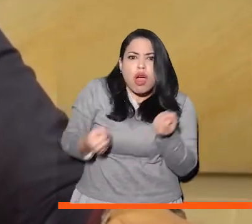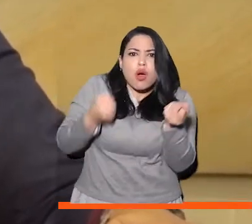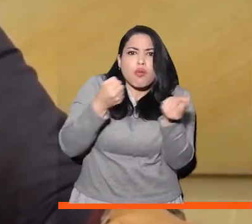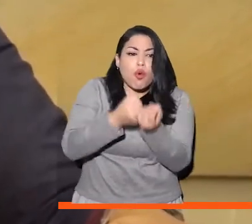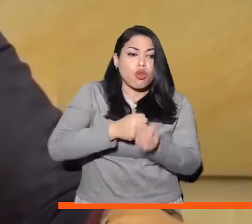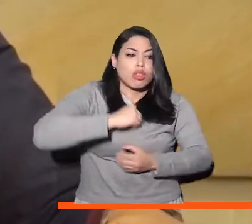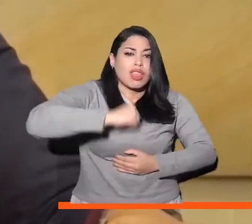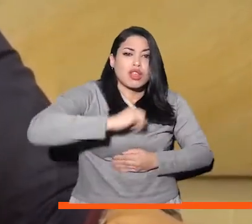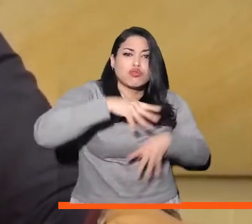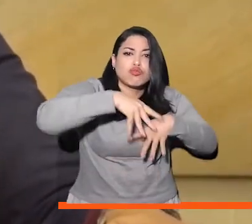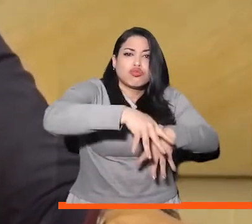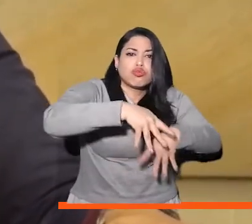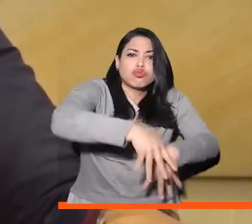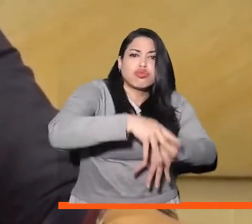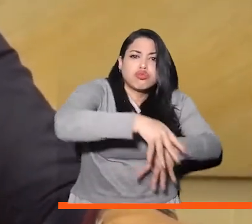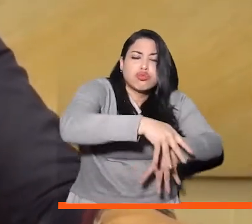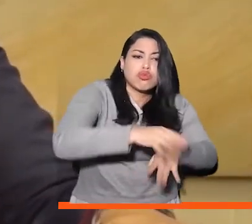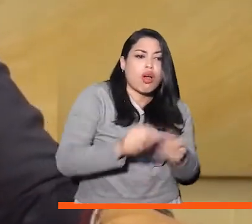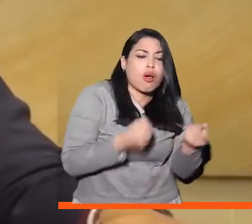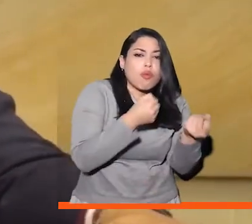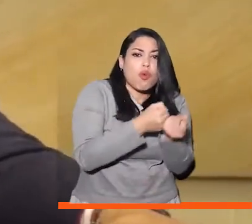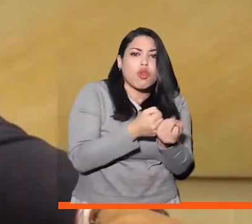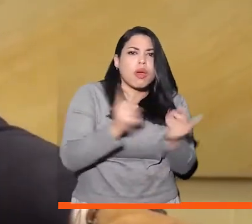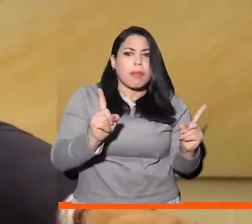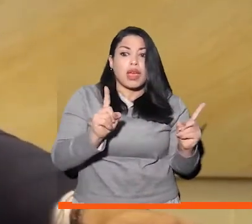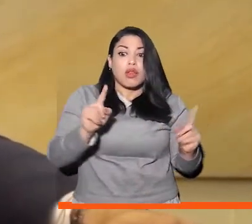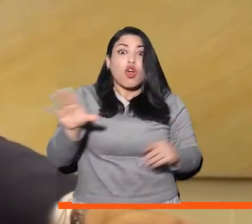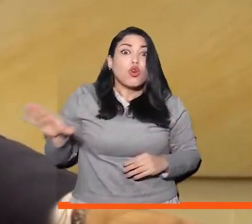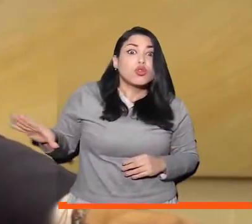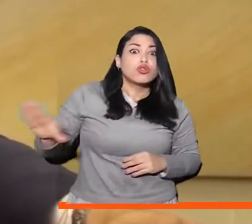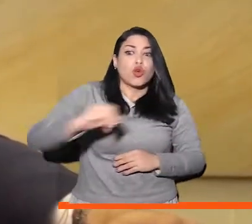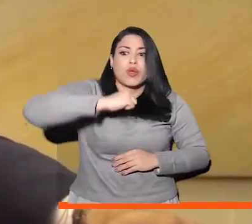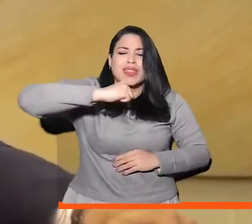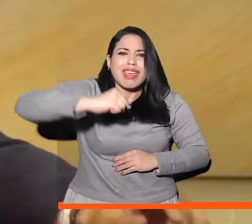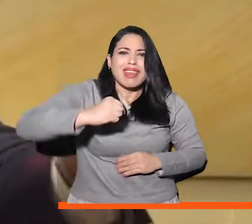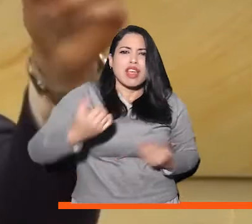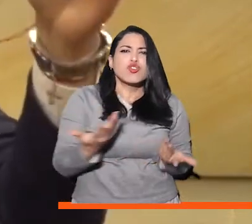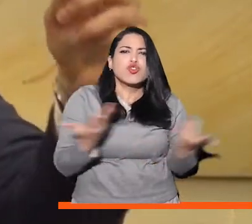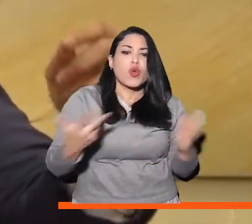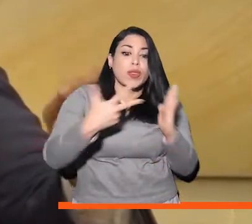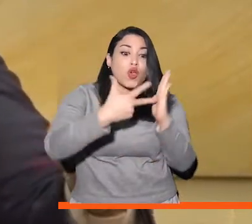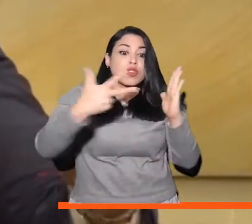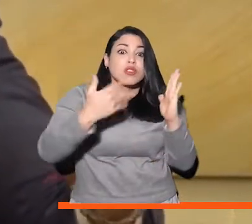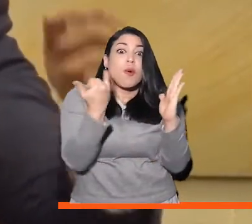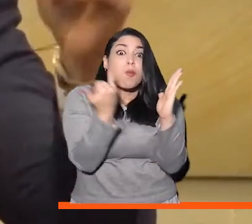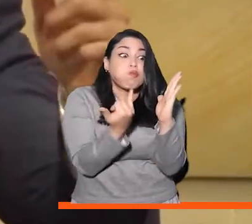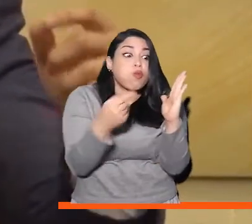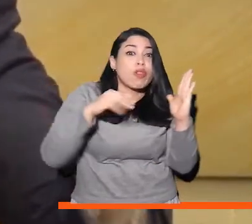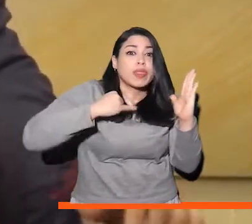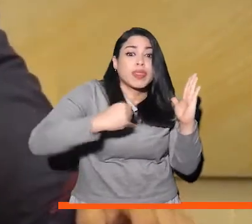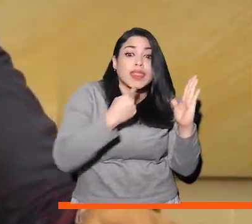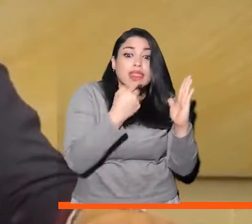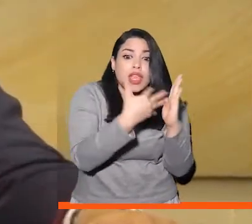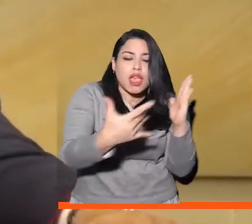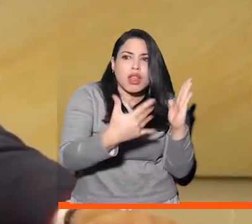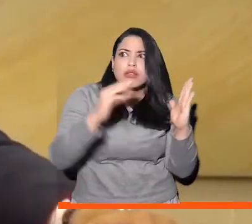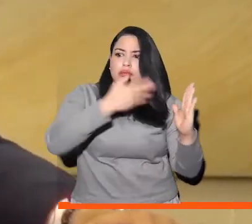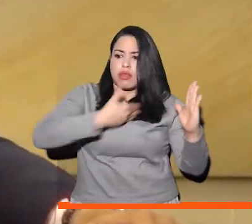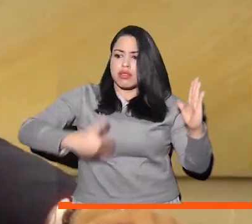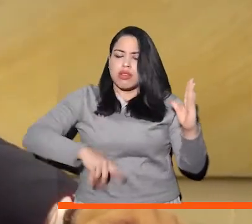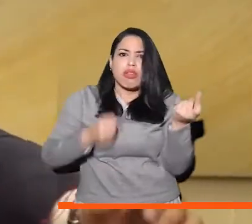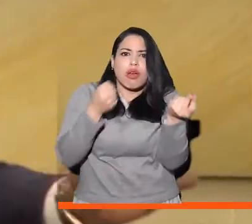garantiza no el derecho a la protesta, garantiza todos los derechos de los colombianos Los derechos que están consagrados en la constitución